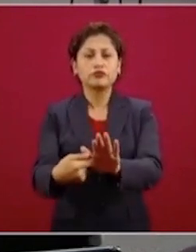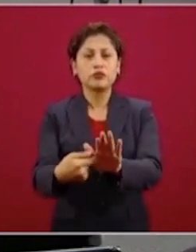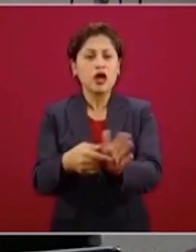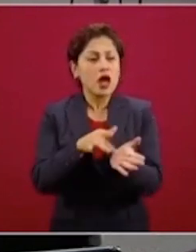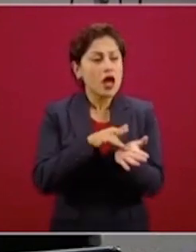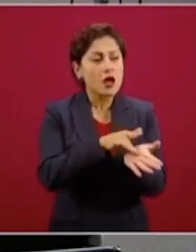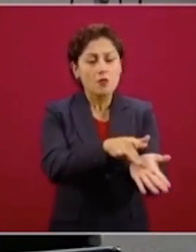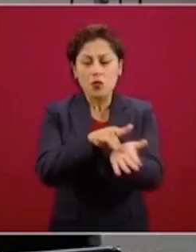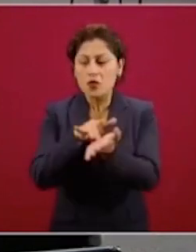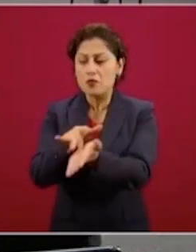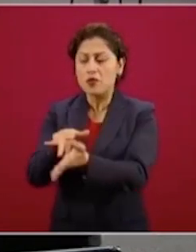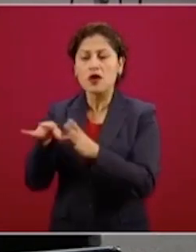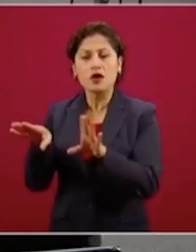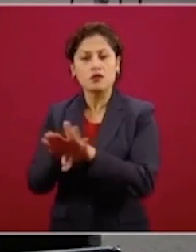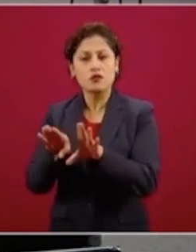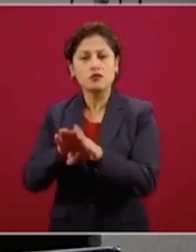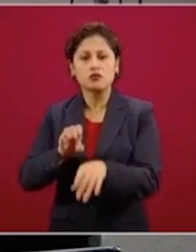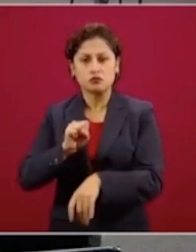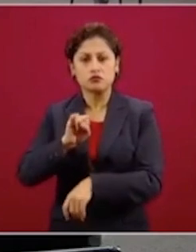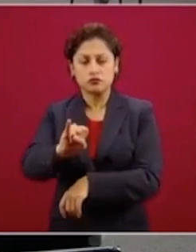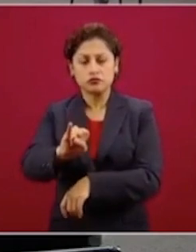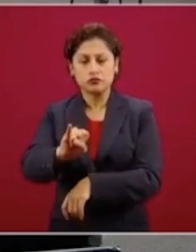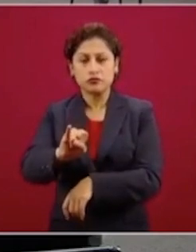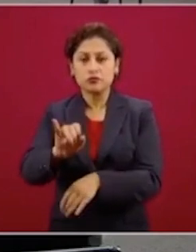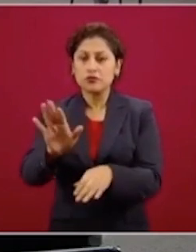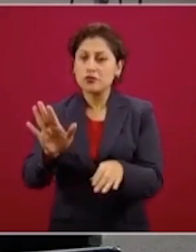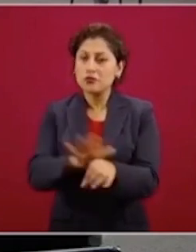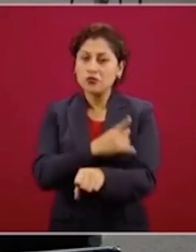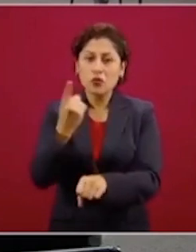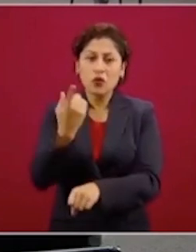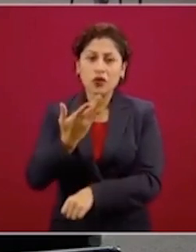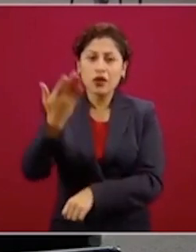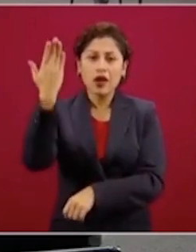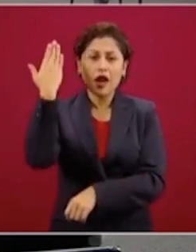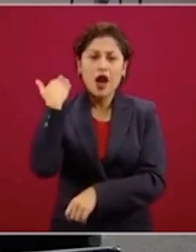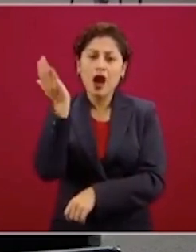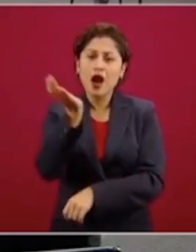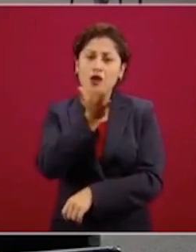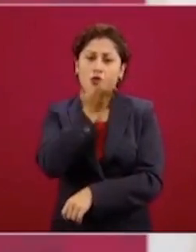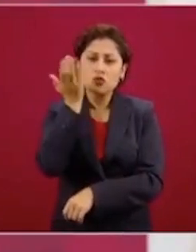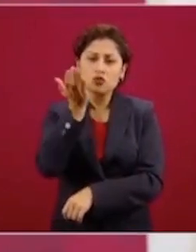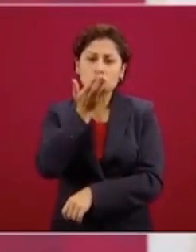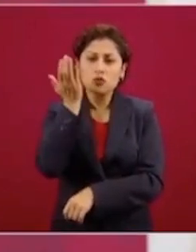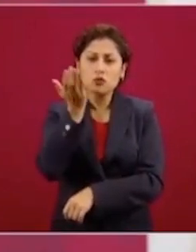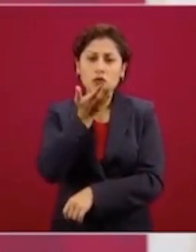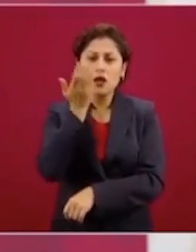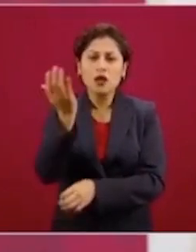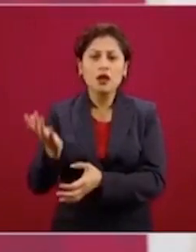el discurso de las pymes